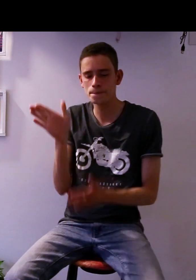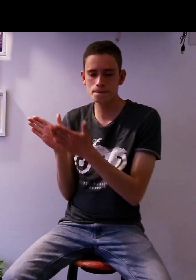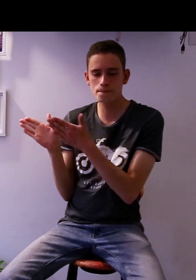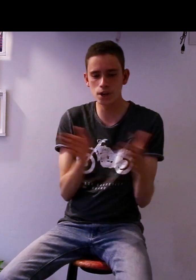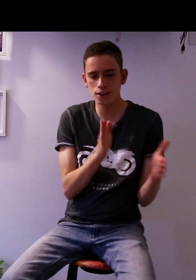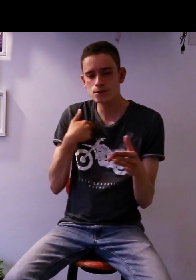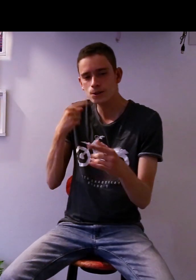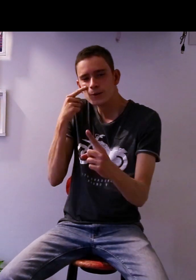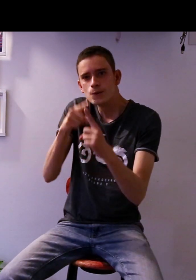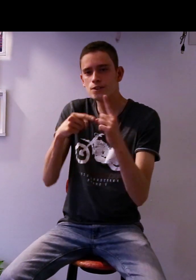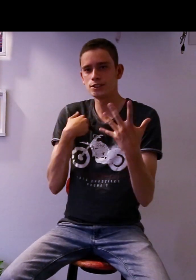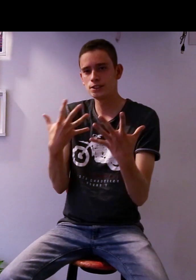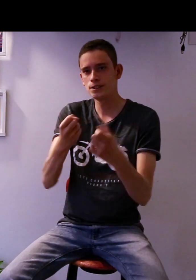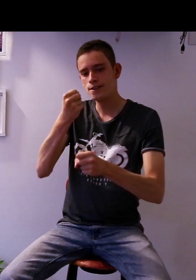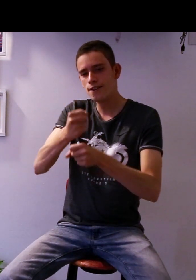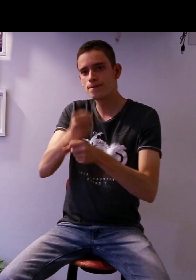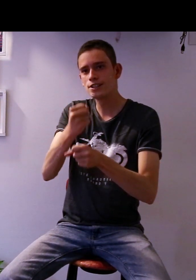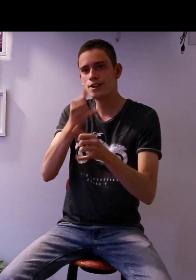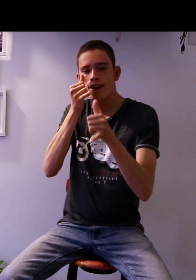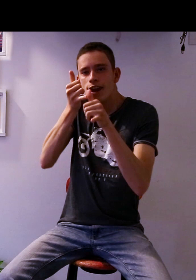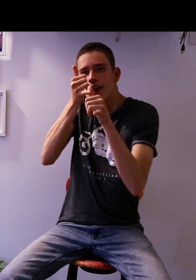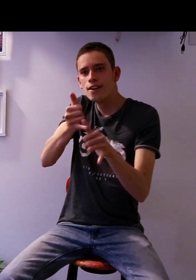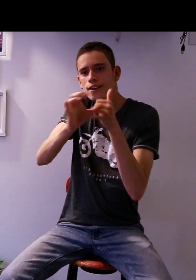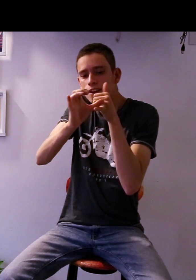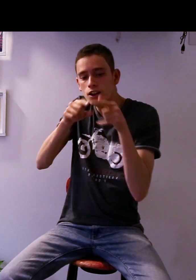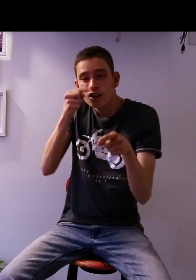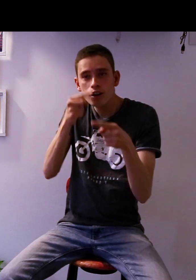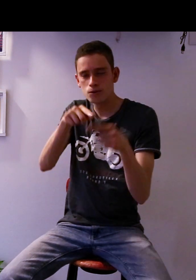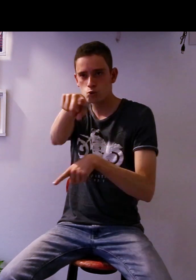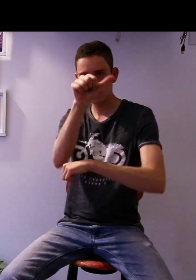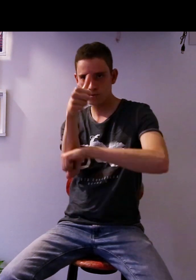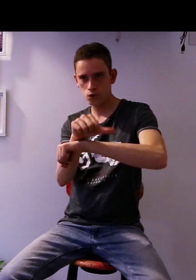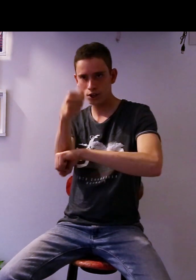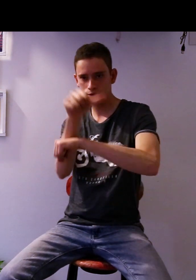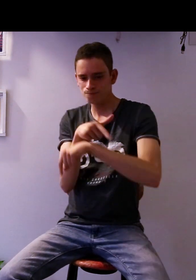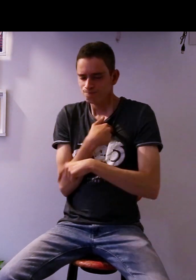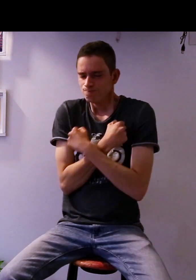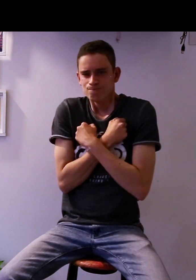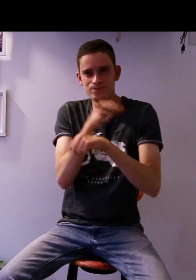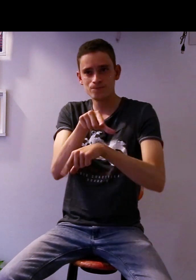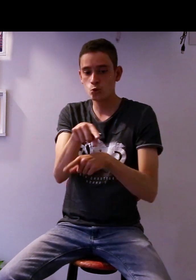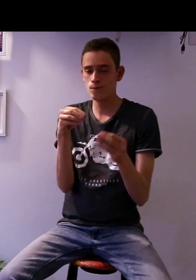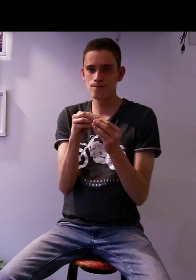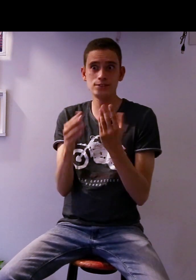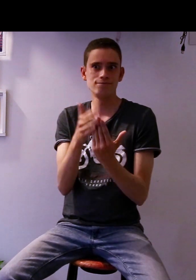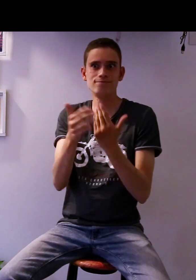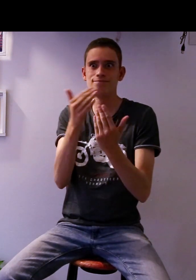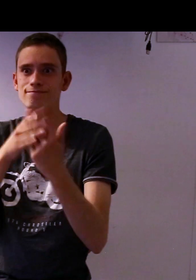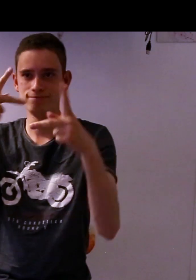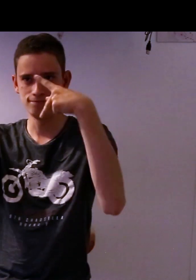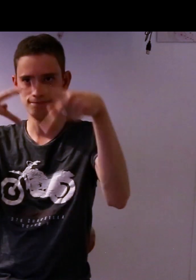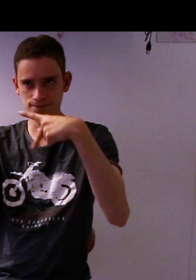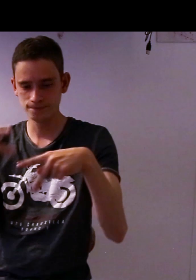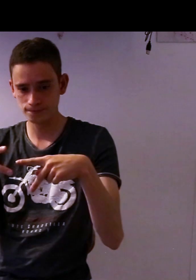Yo quisiera realmente trabajar en ingeniería de sistemas, en programación, es algo que me apasiona, que me